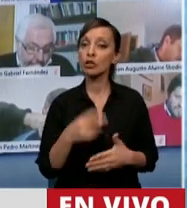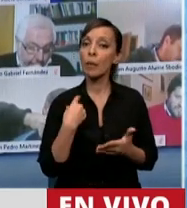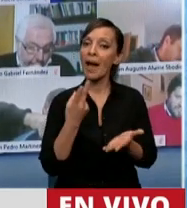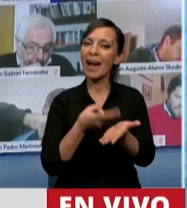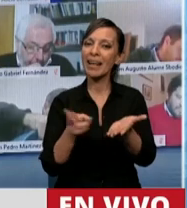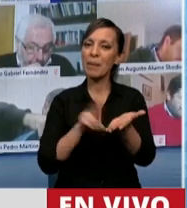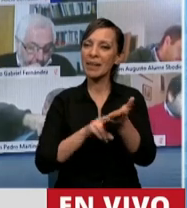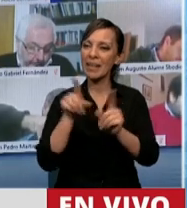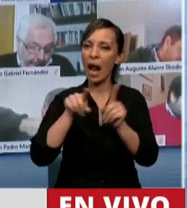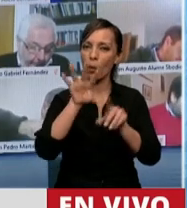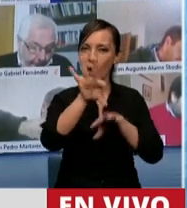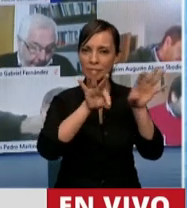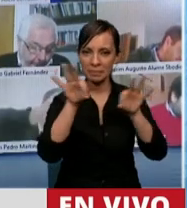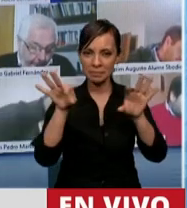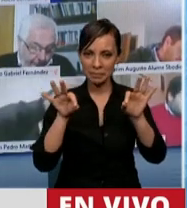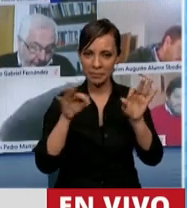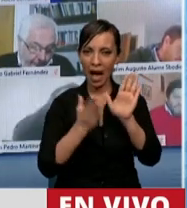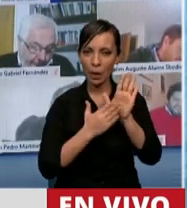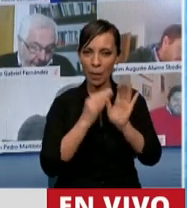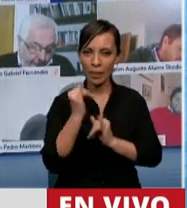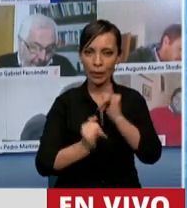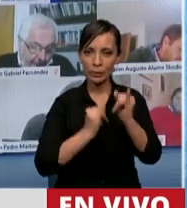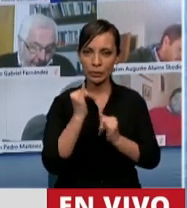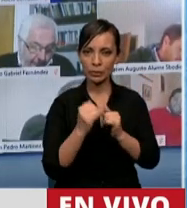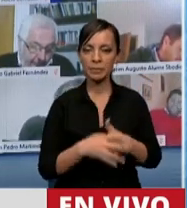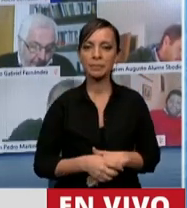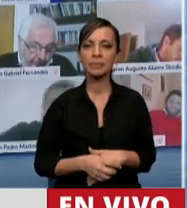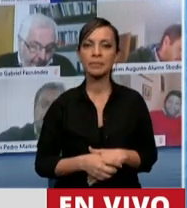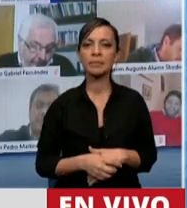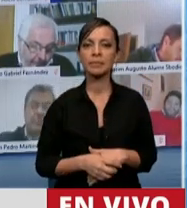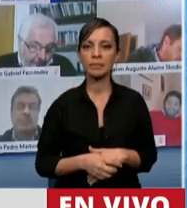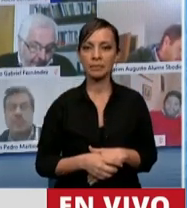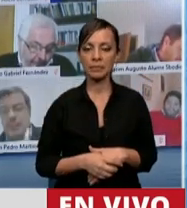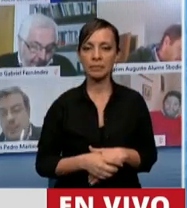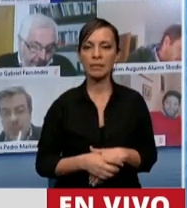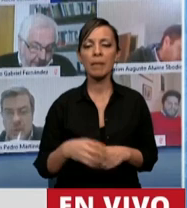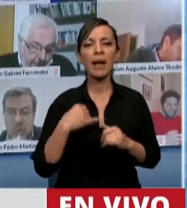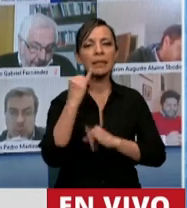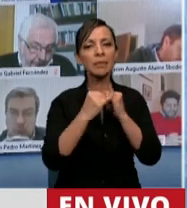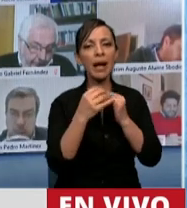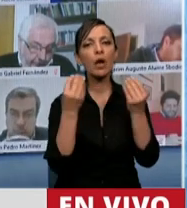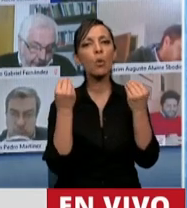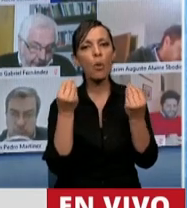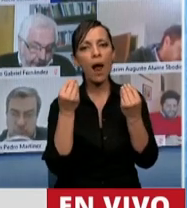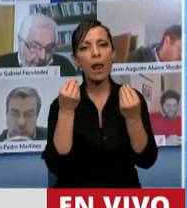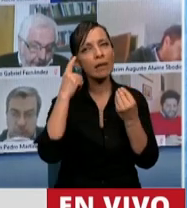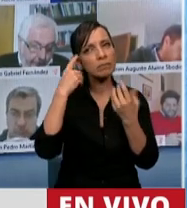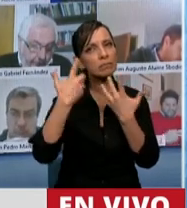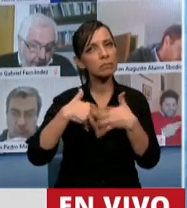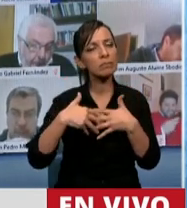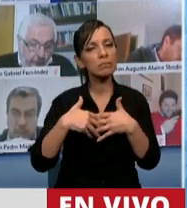repetir algunos argumentos, pero para tratar de dejar claro cuál es el razonamiento que nos ha traído hasta acá.